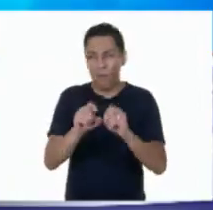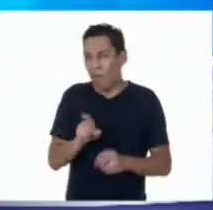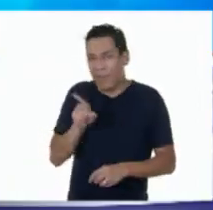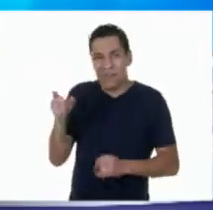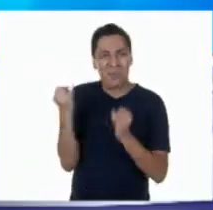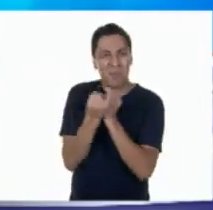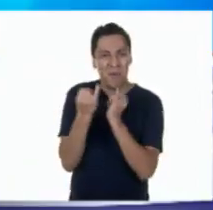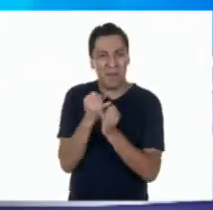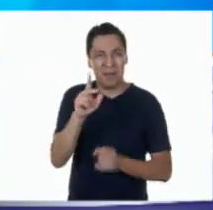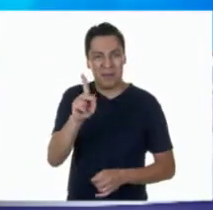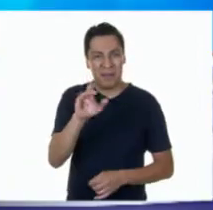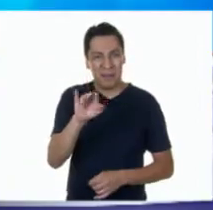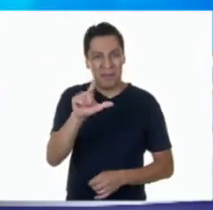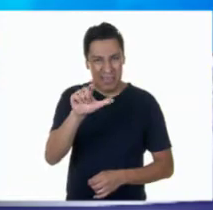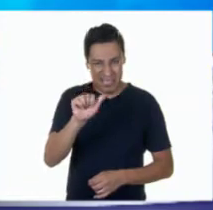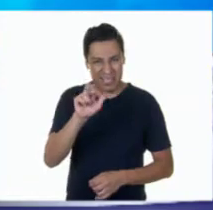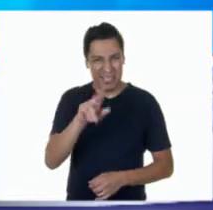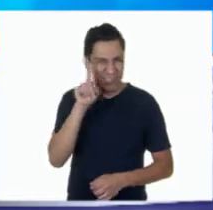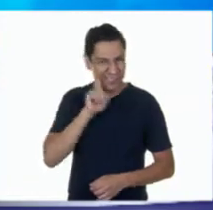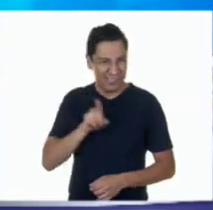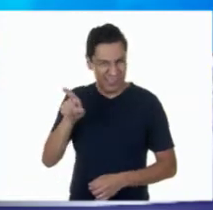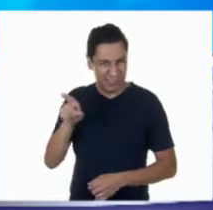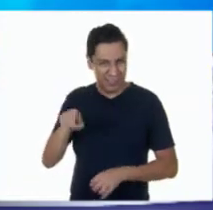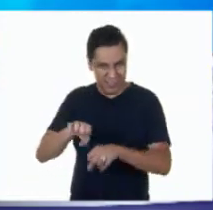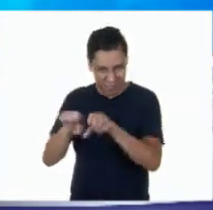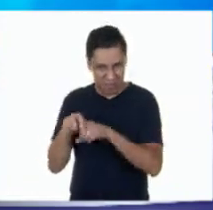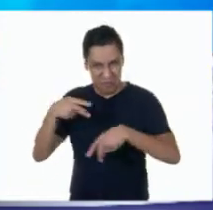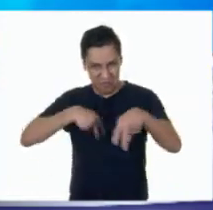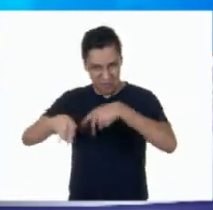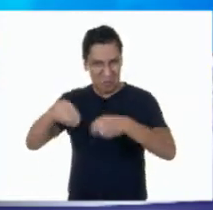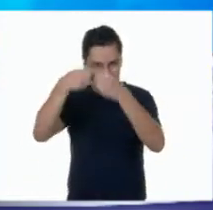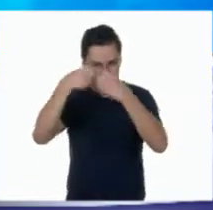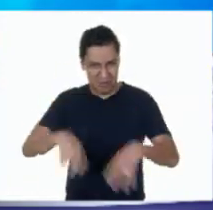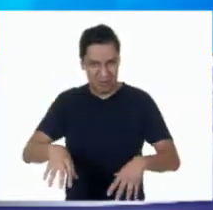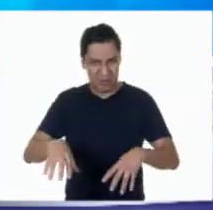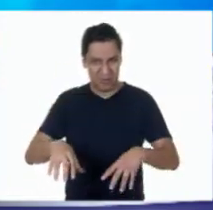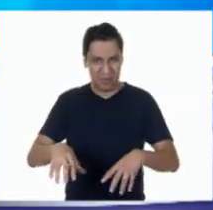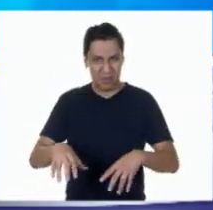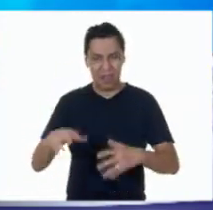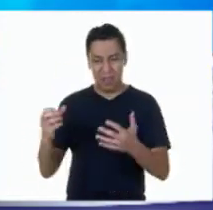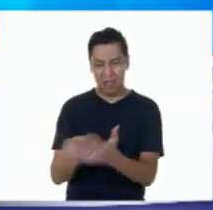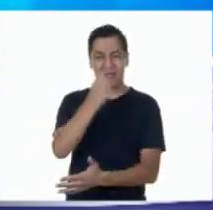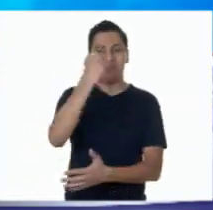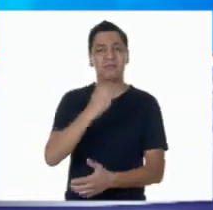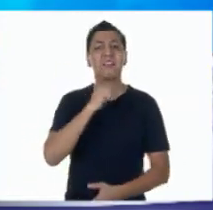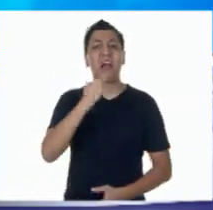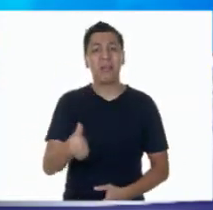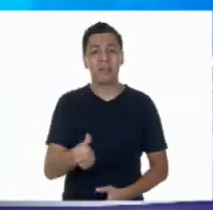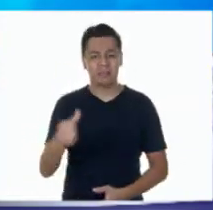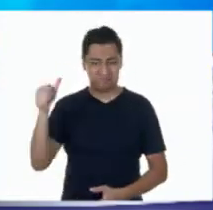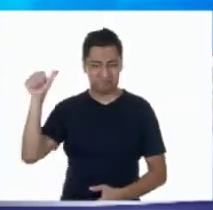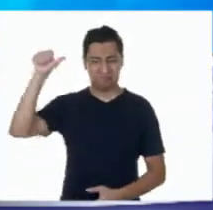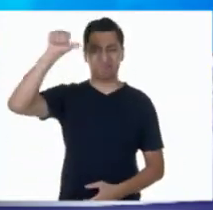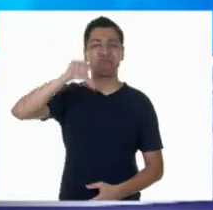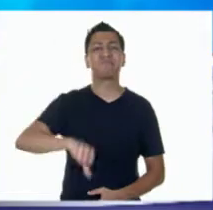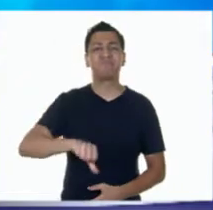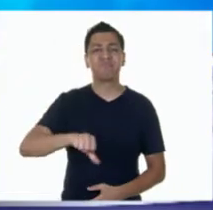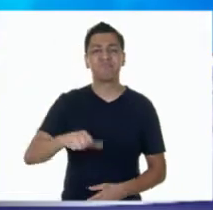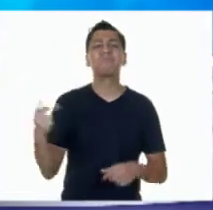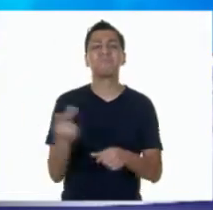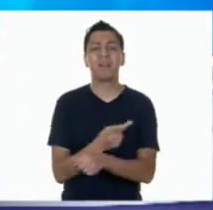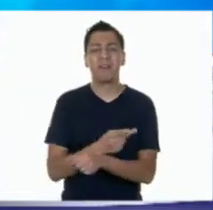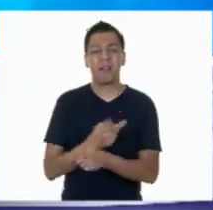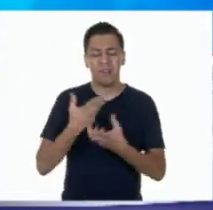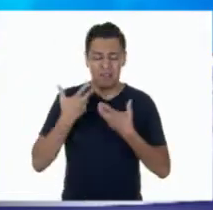partido de fútbol y por lo que dice la tristeza por no haber conseguido la victoria, lo ha llevado a un estado de